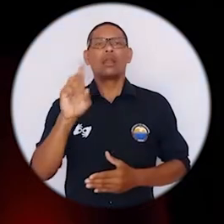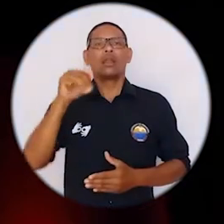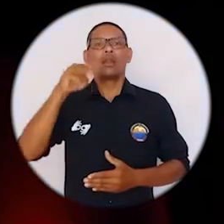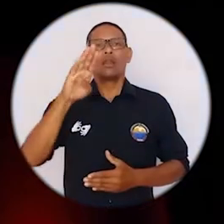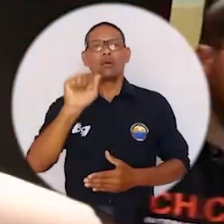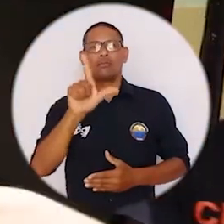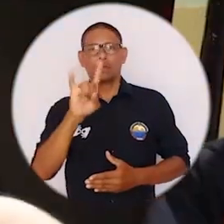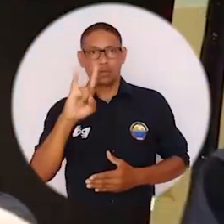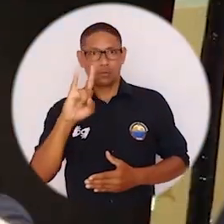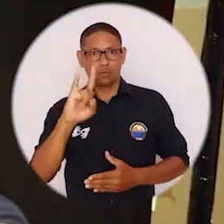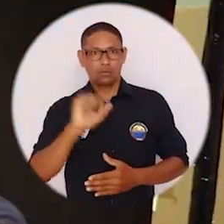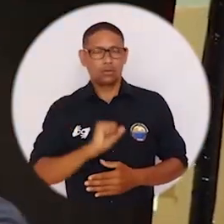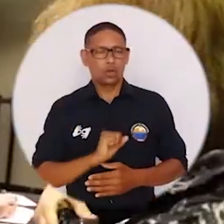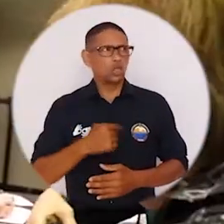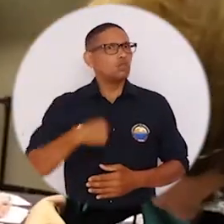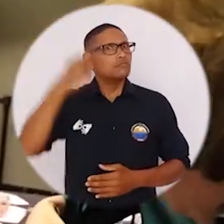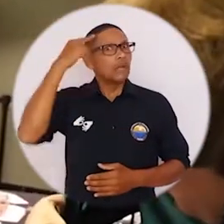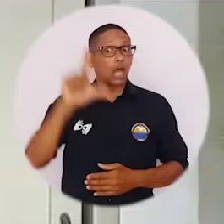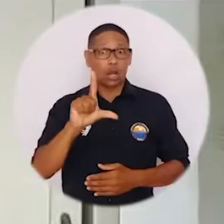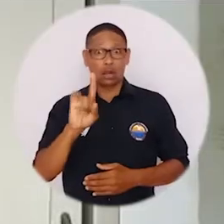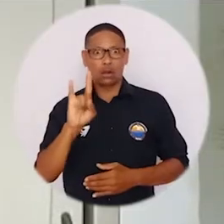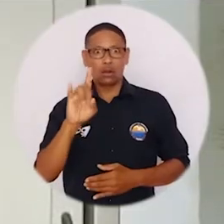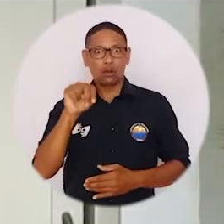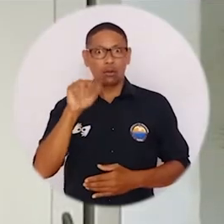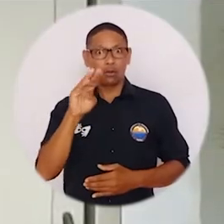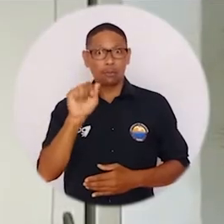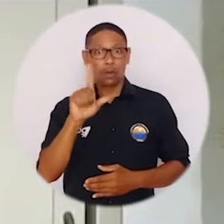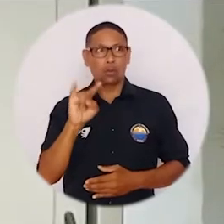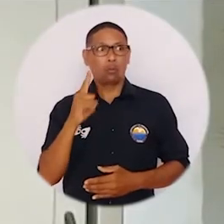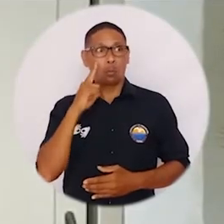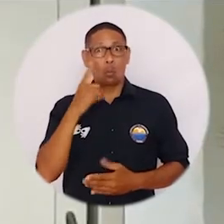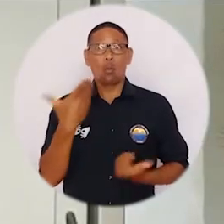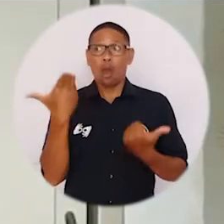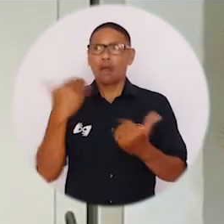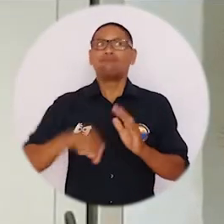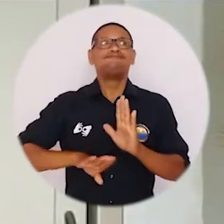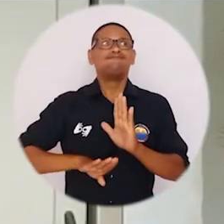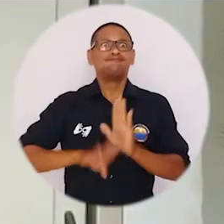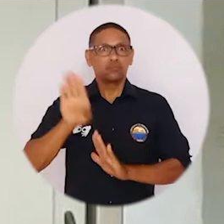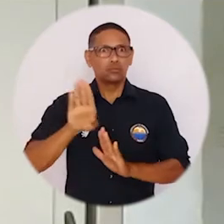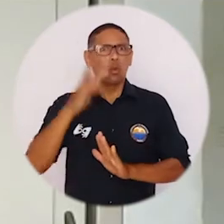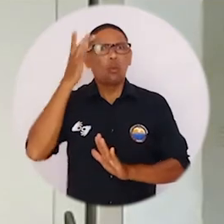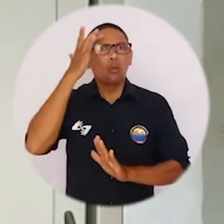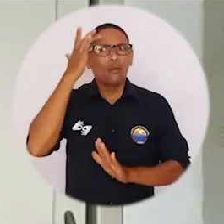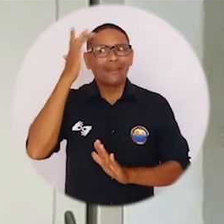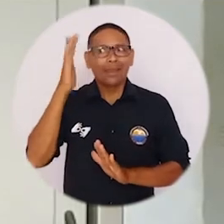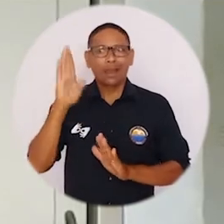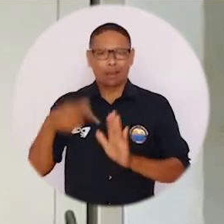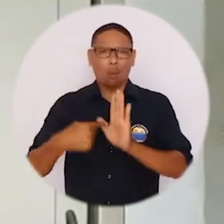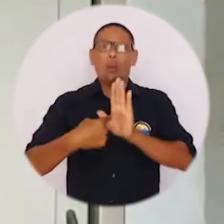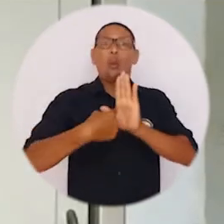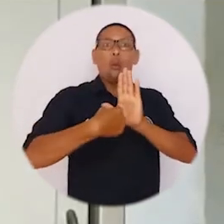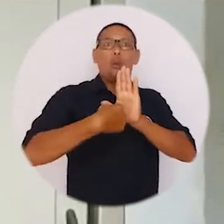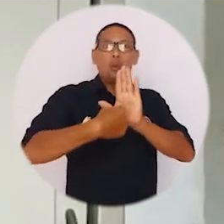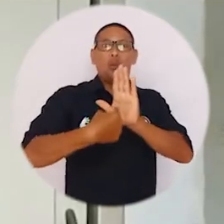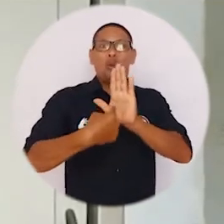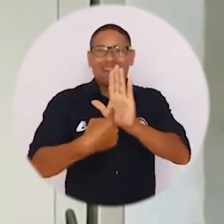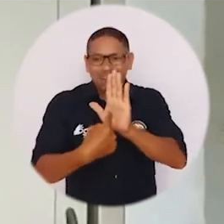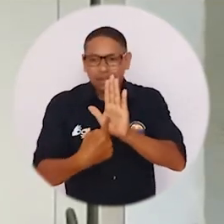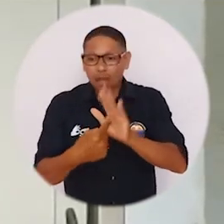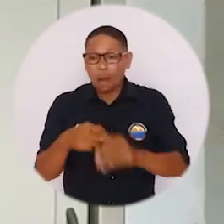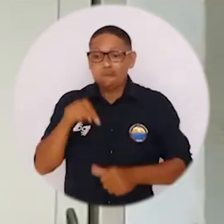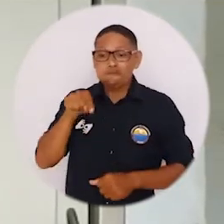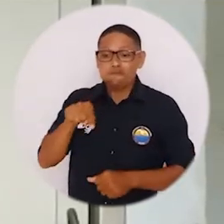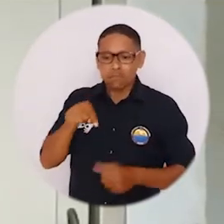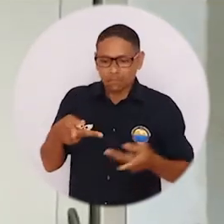Cine de Chicago en Estados Unidos. Yo creo que Lumbalú ha tenido tanto éxito porque es una historia